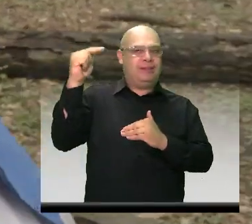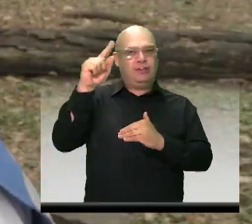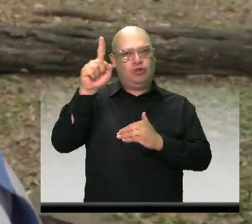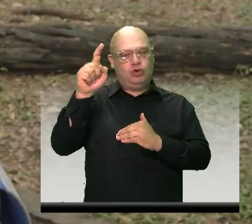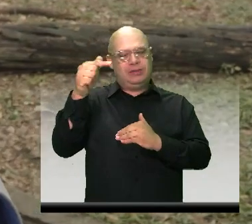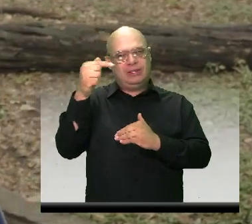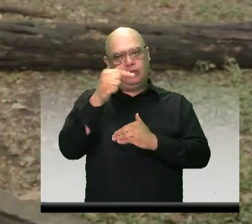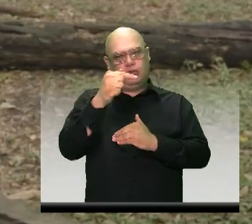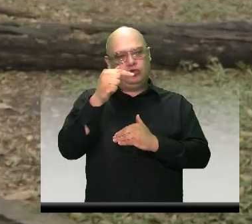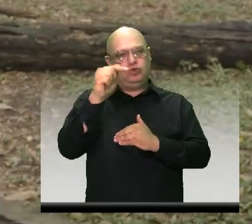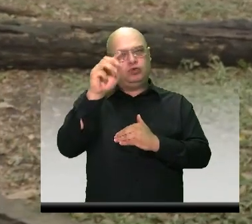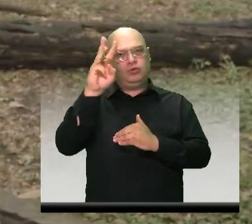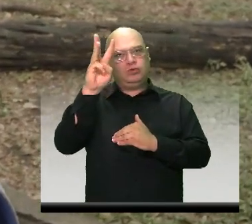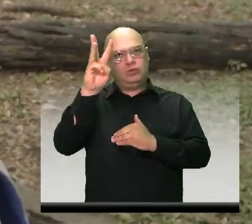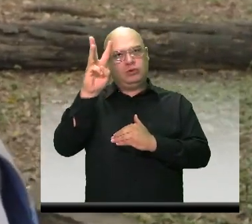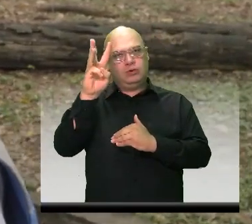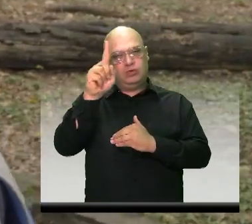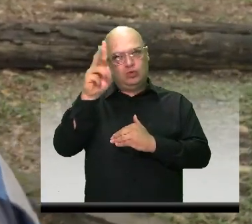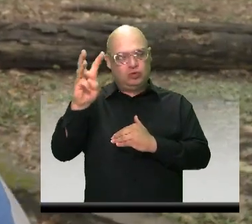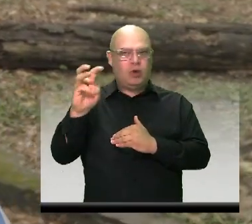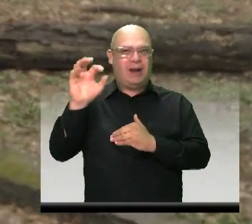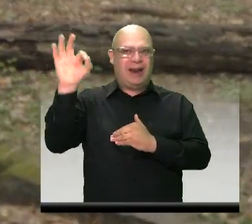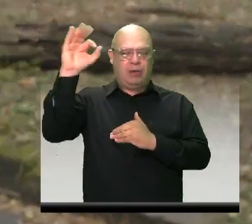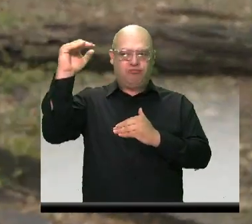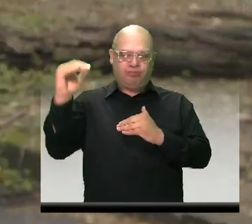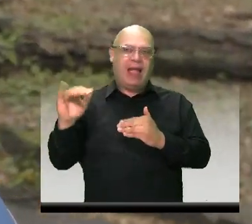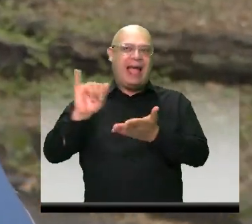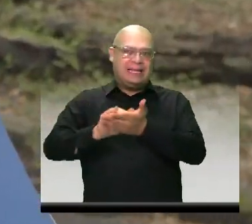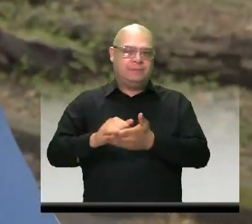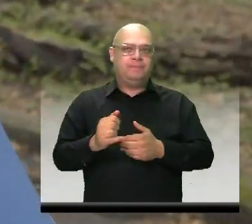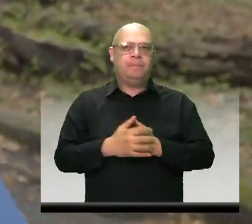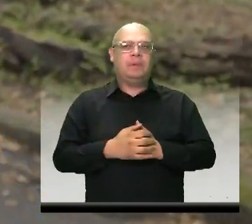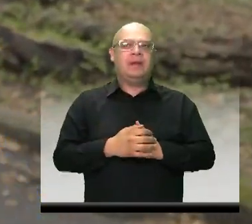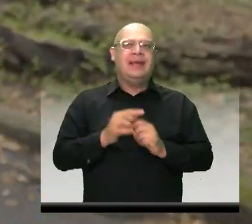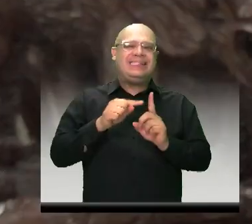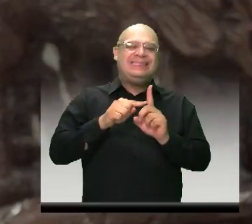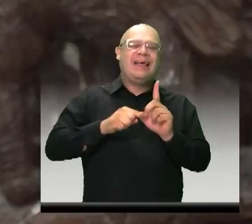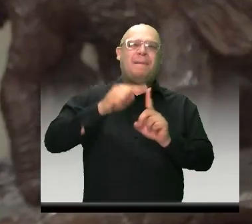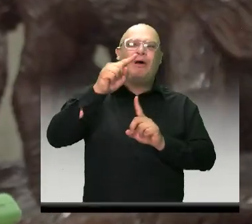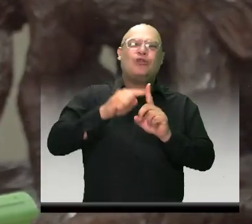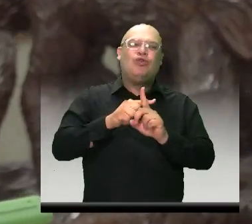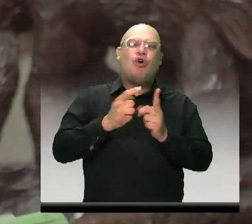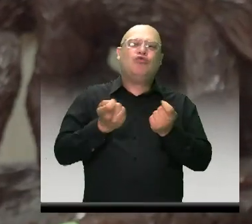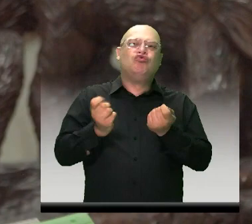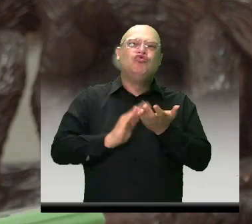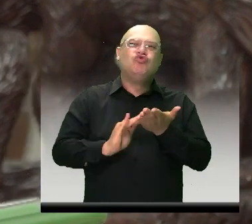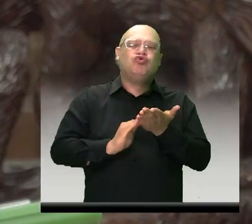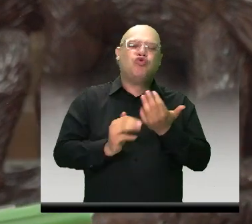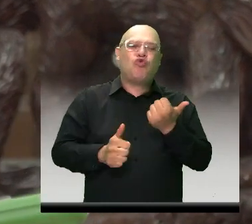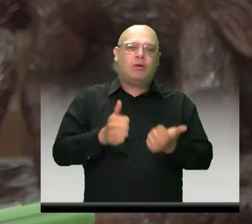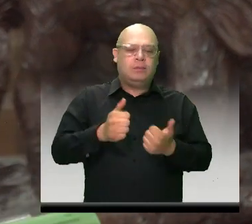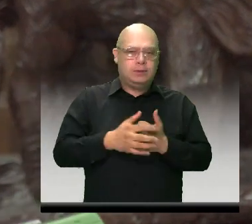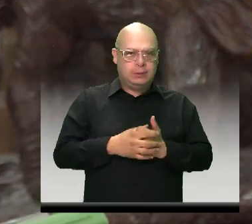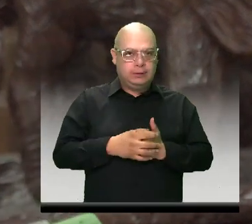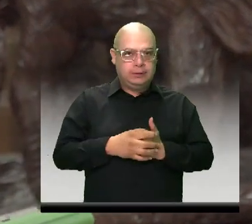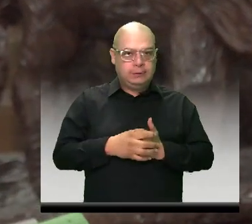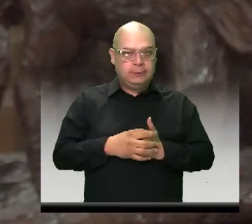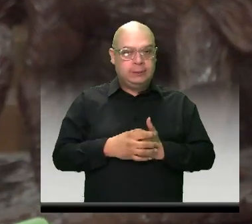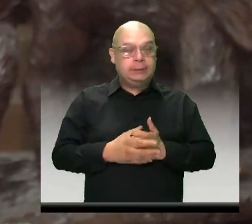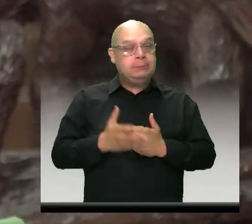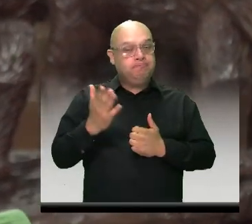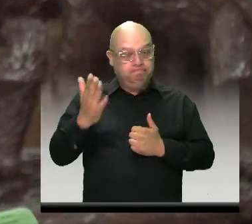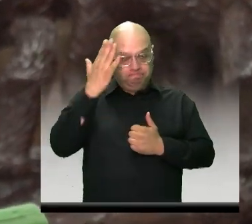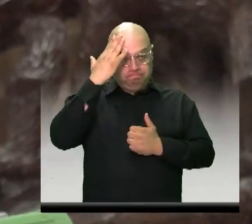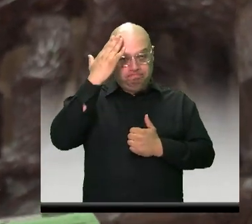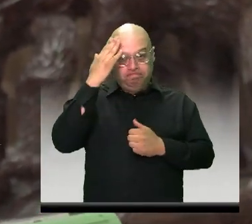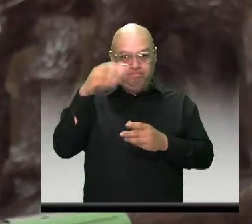El lector de temperaturas, cada cuanto lo calibran. Así como cuando se realiza inspección,